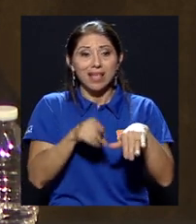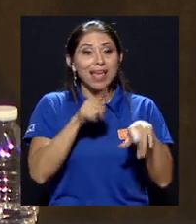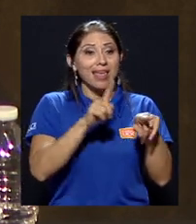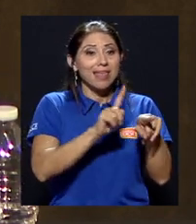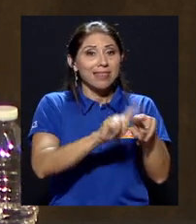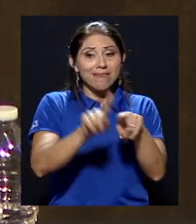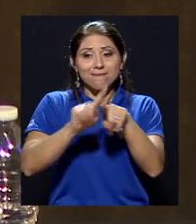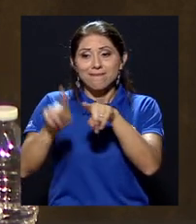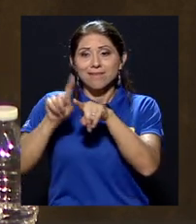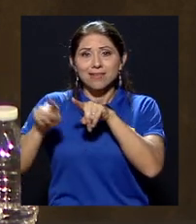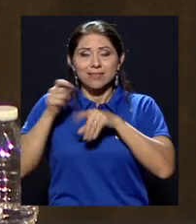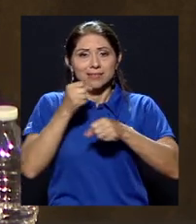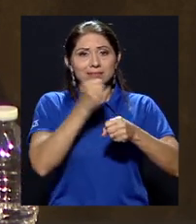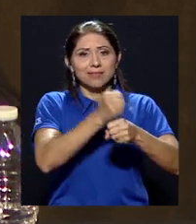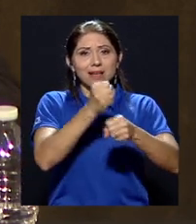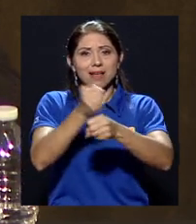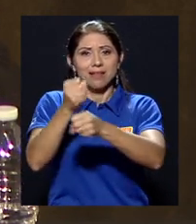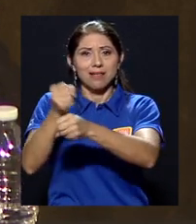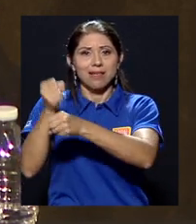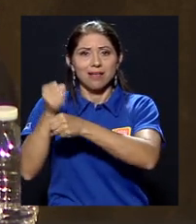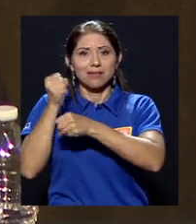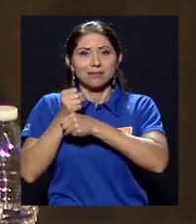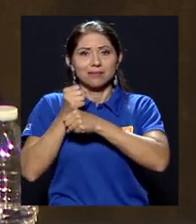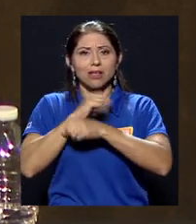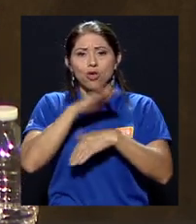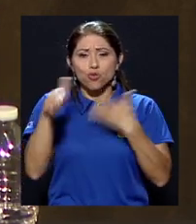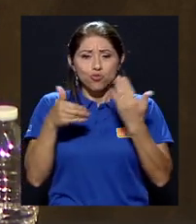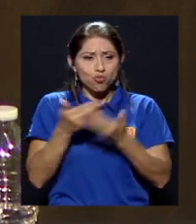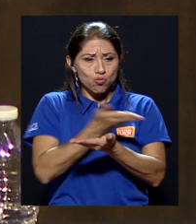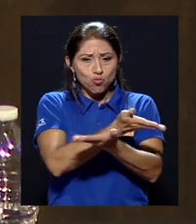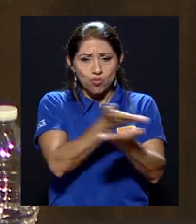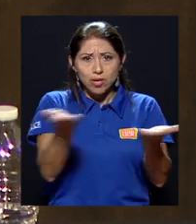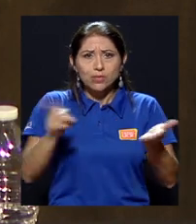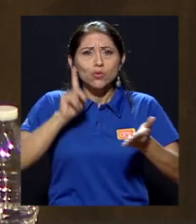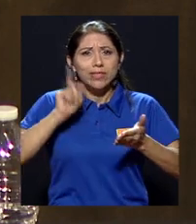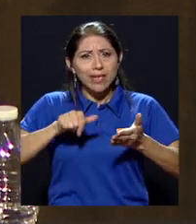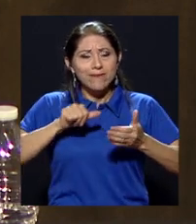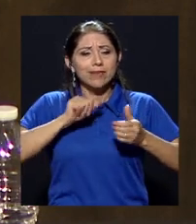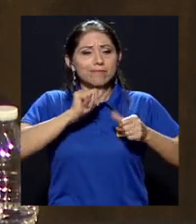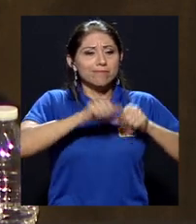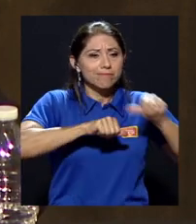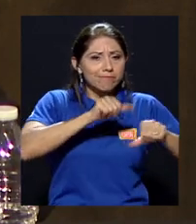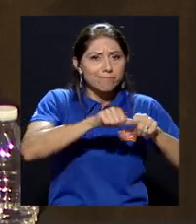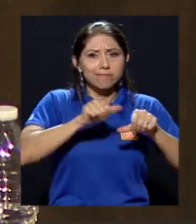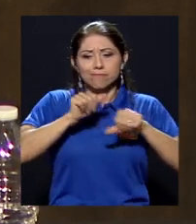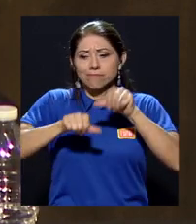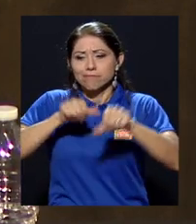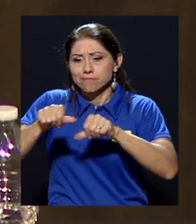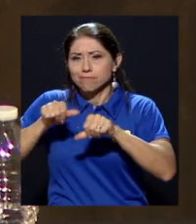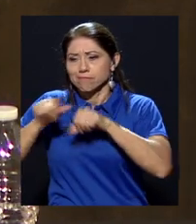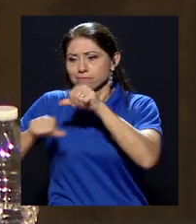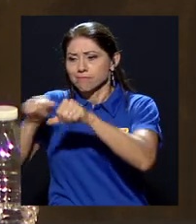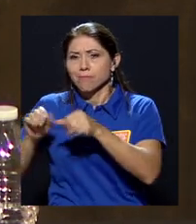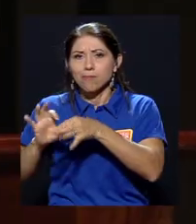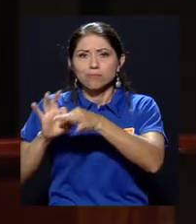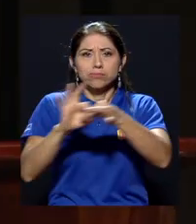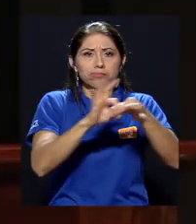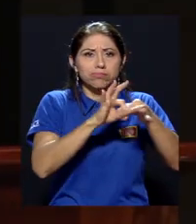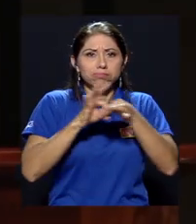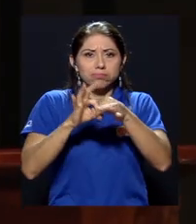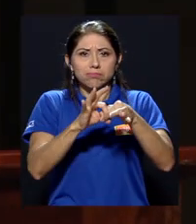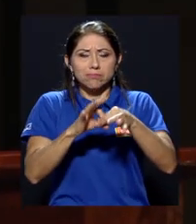que tenemos que ver. Y todas ellas tienen que ser luchadas con luchas distintas pero articuladas.